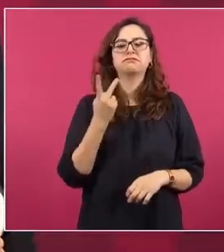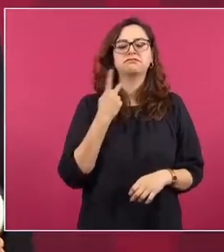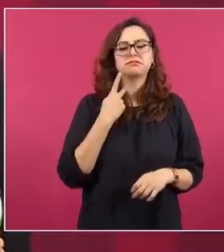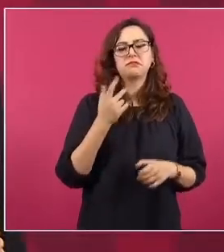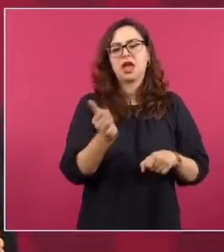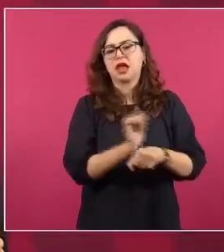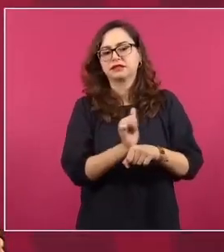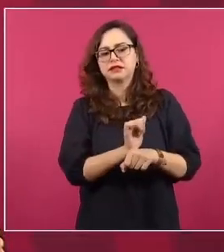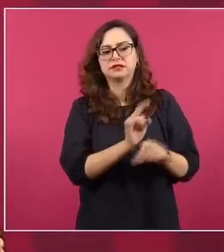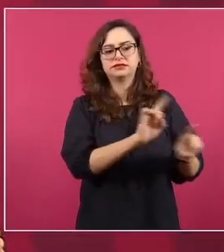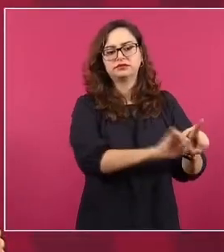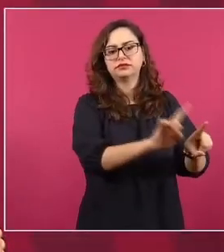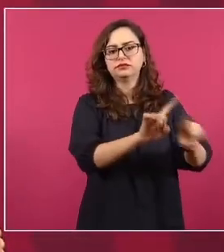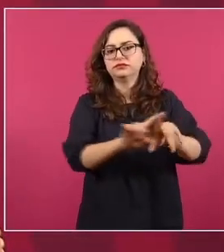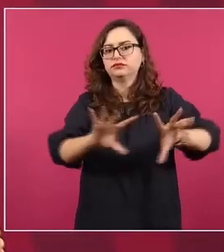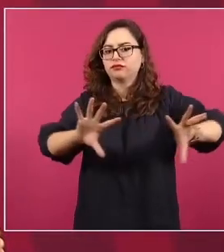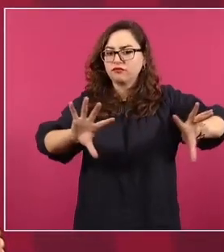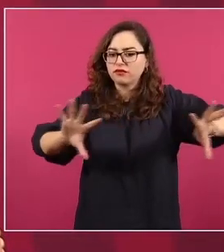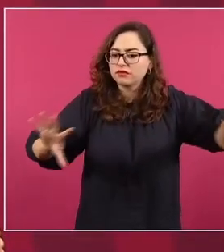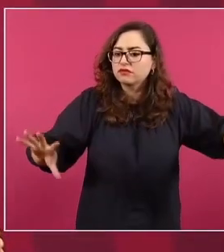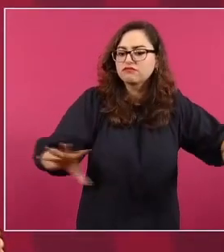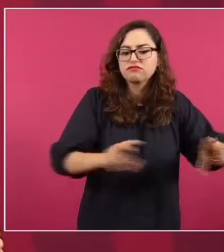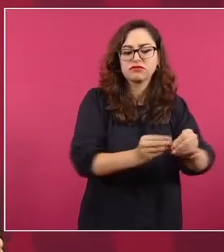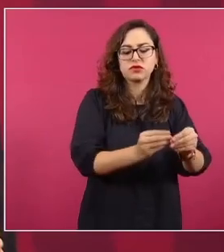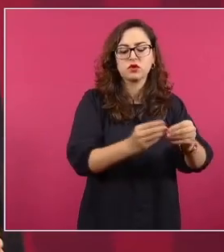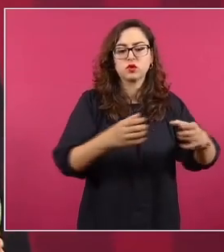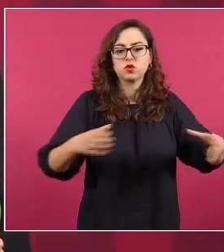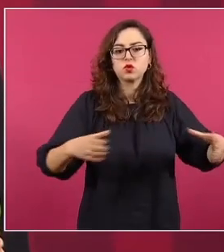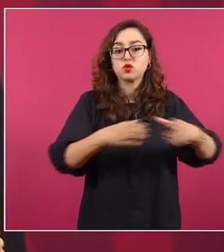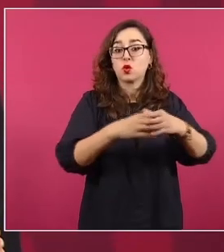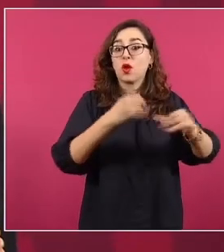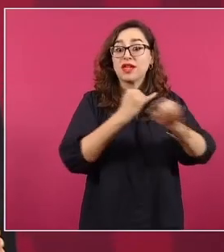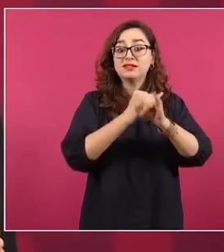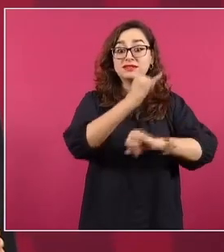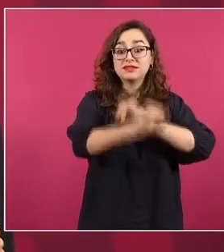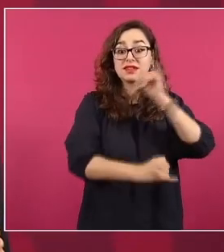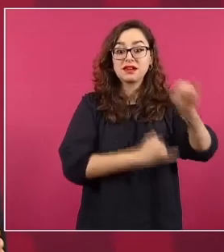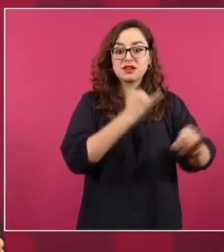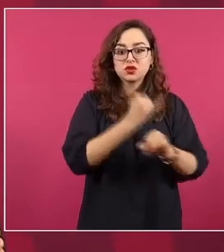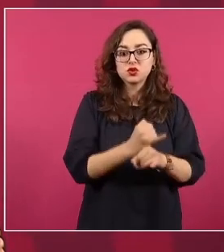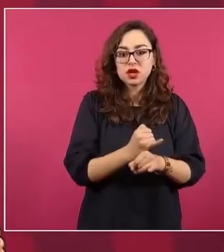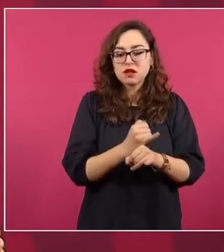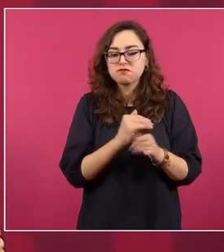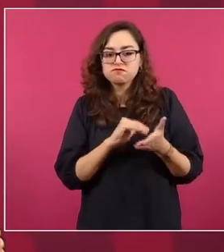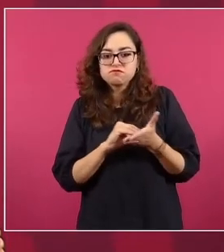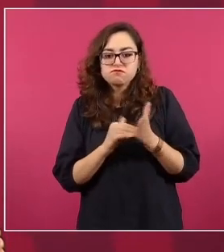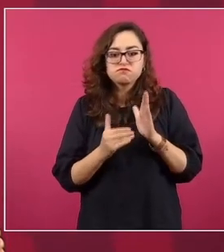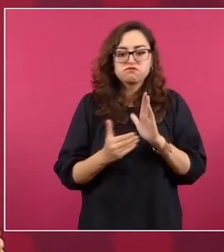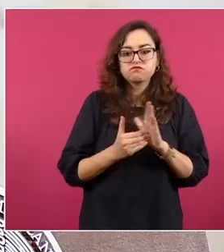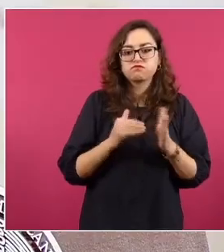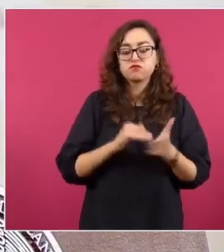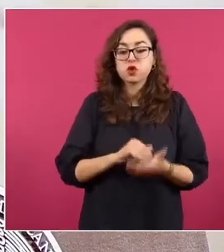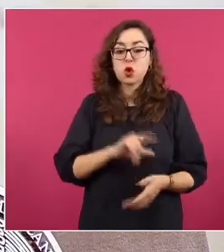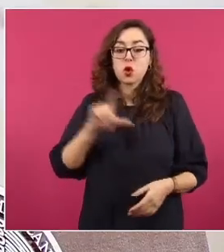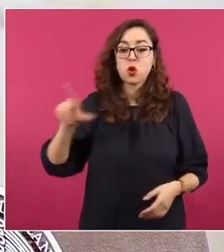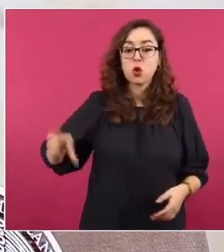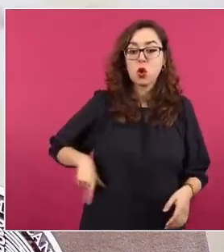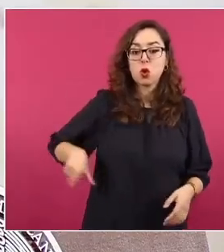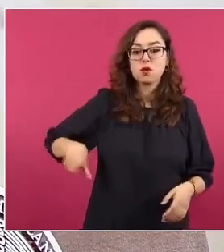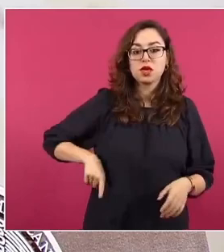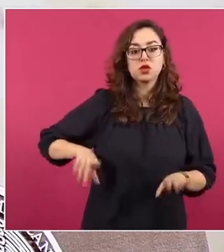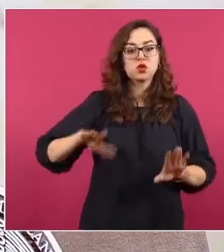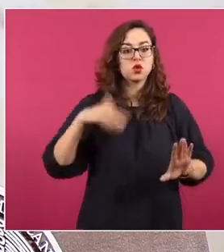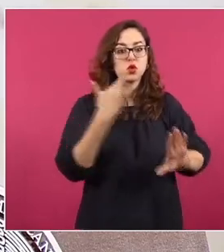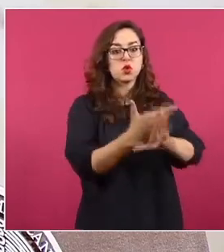públicas. Y que han montado una maquinaria para desestabilizar gobiernos y montar campañas contra figuras